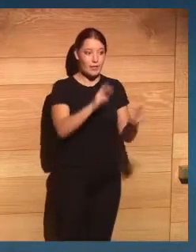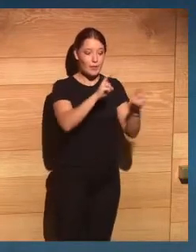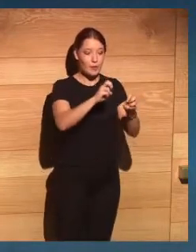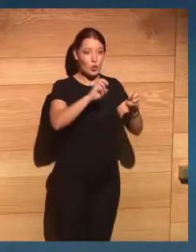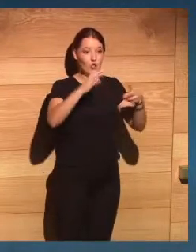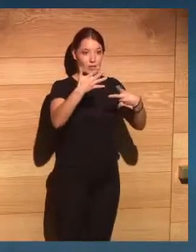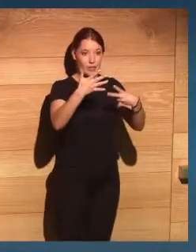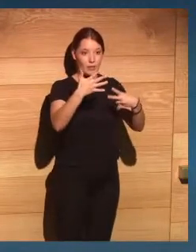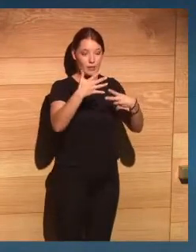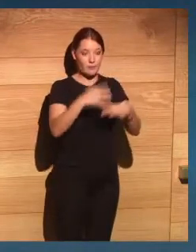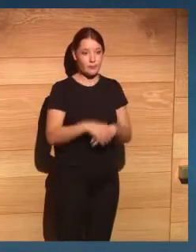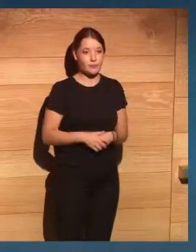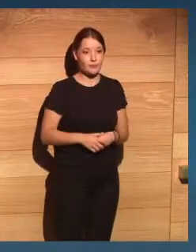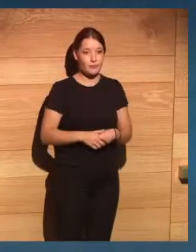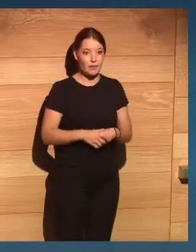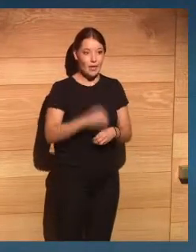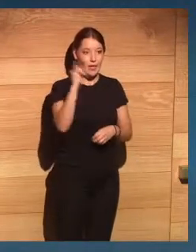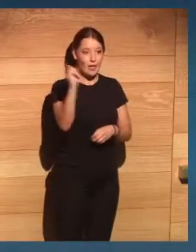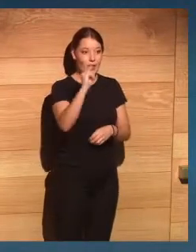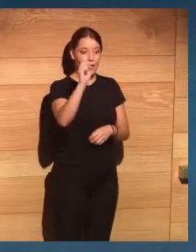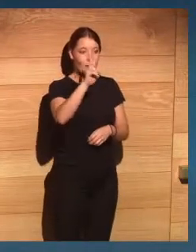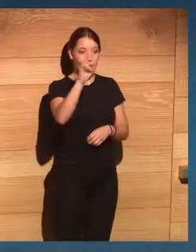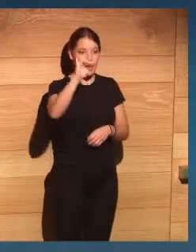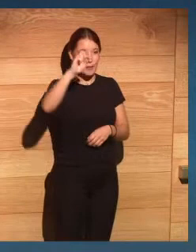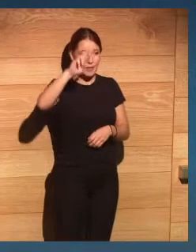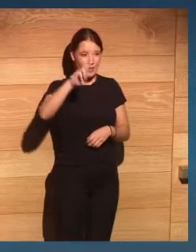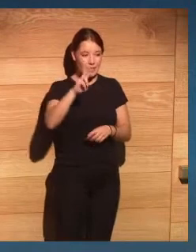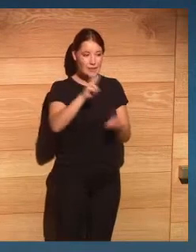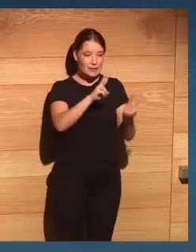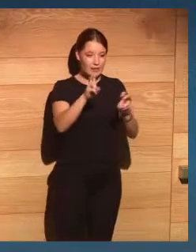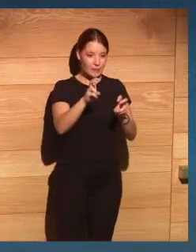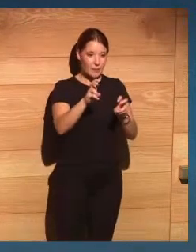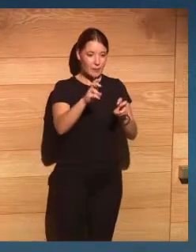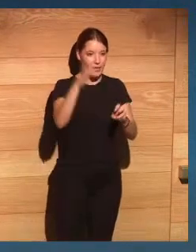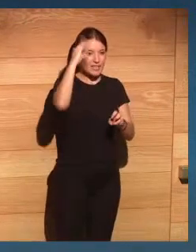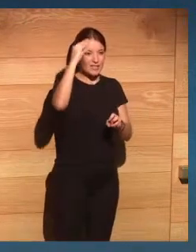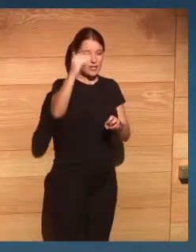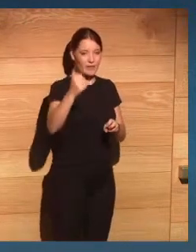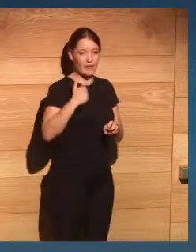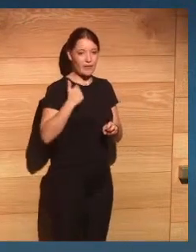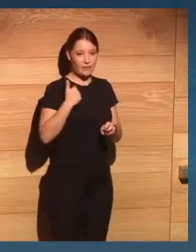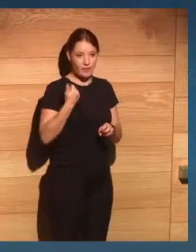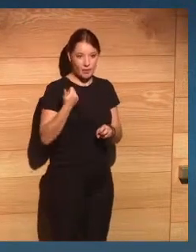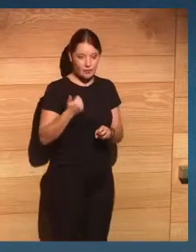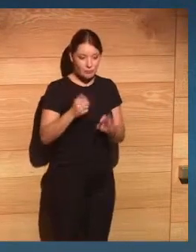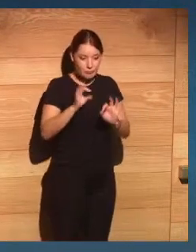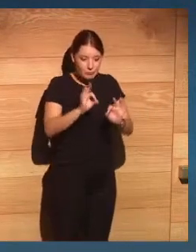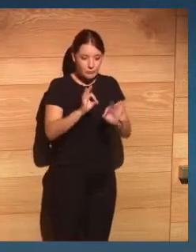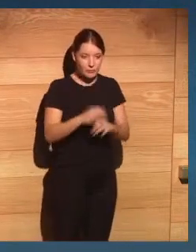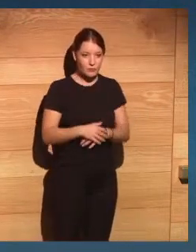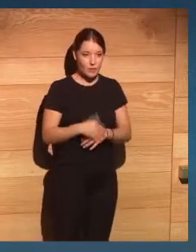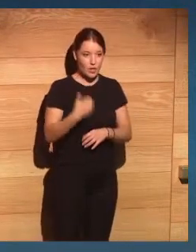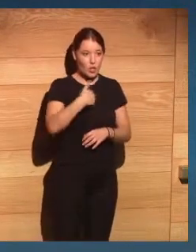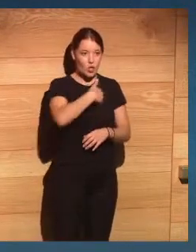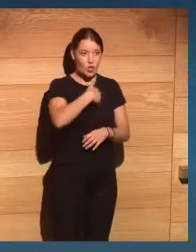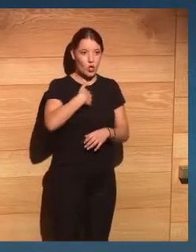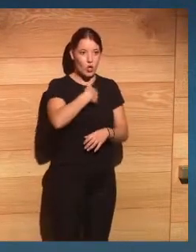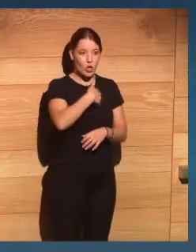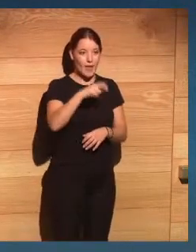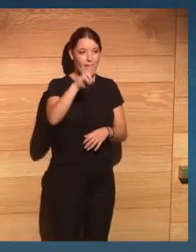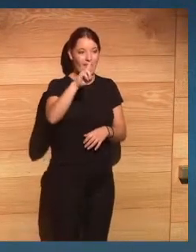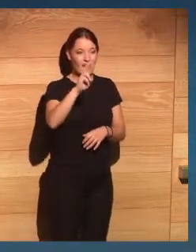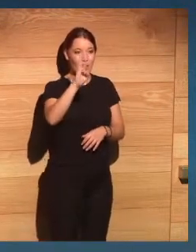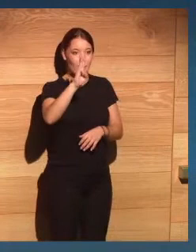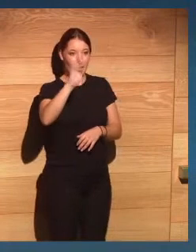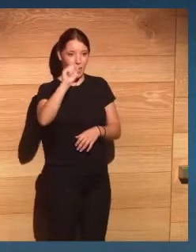este Javier Placer habla sobre la incidencia de la inteligencia artificial Machine Learning y el papel de los RPA los